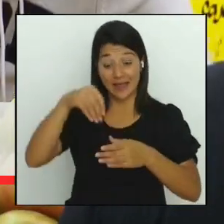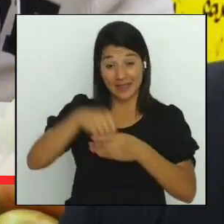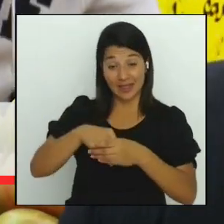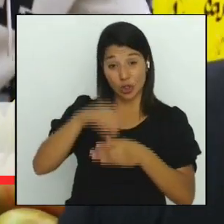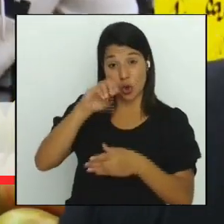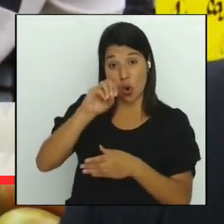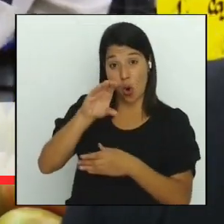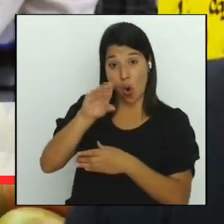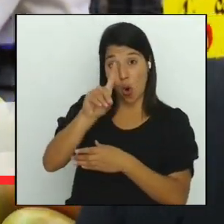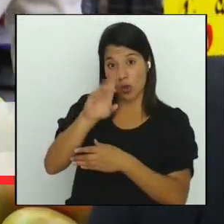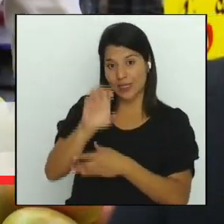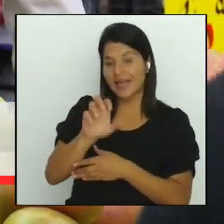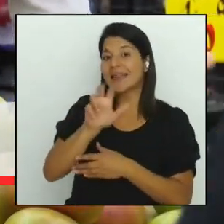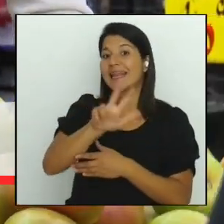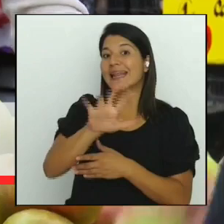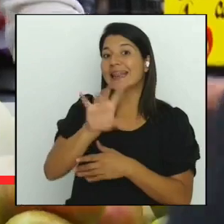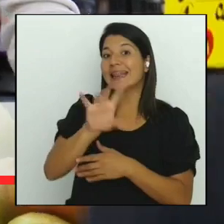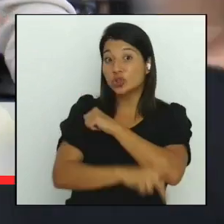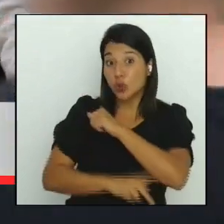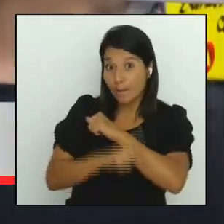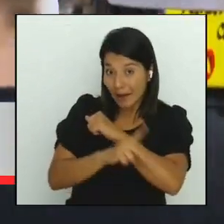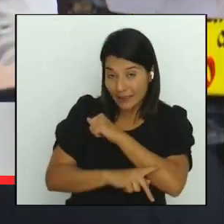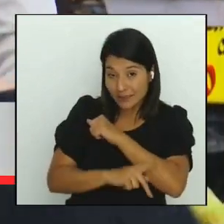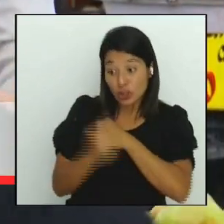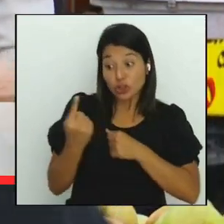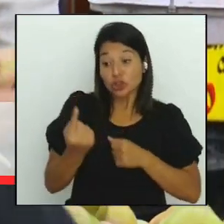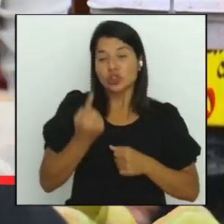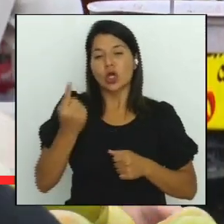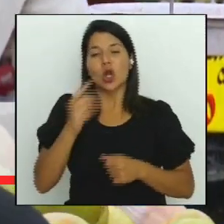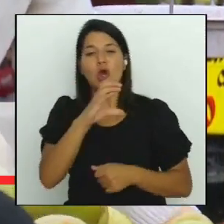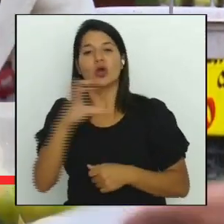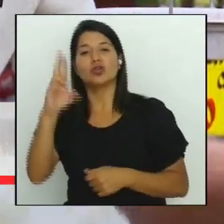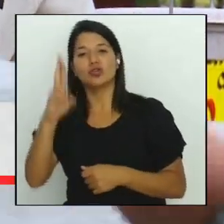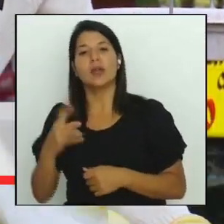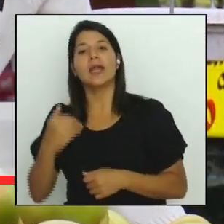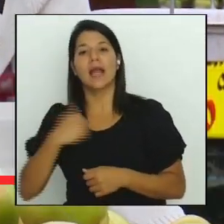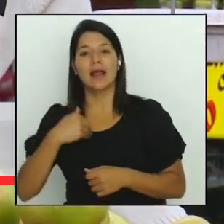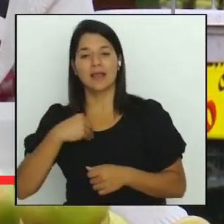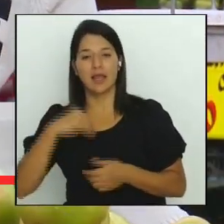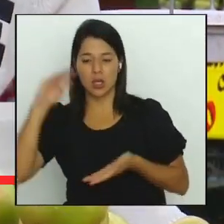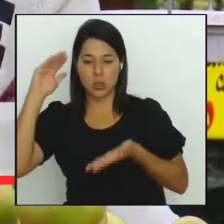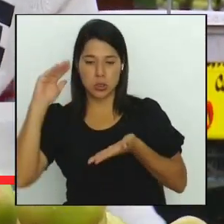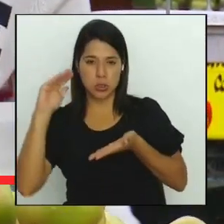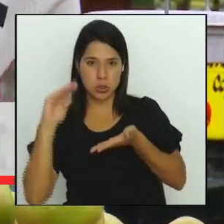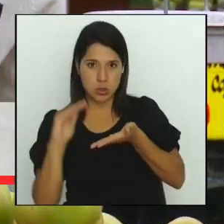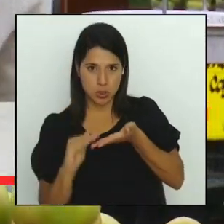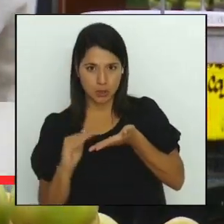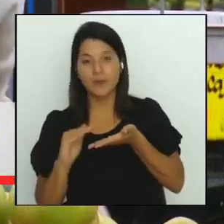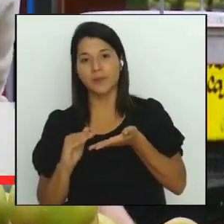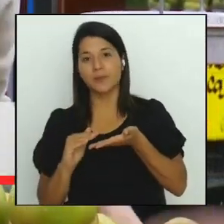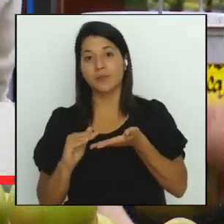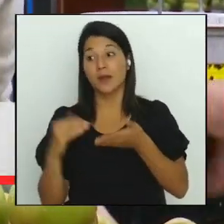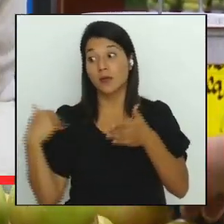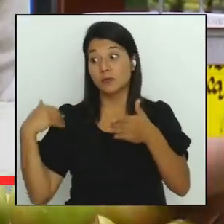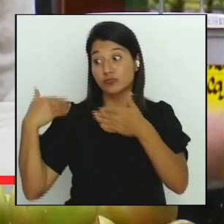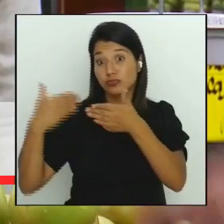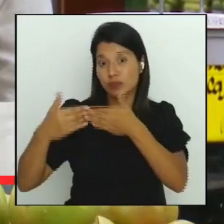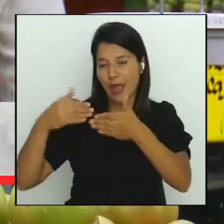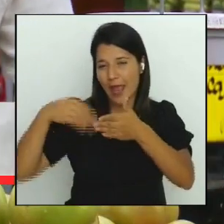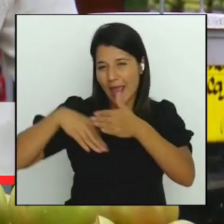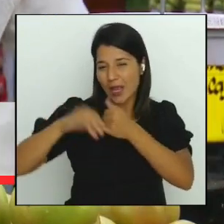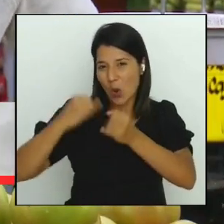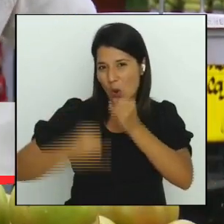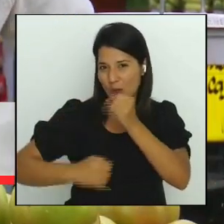precios negativa, o una caída del índice general de precios en los últimos 12 meses y para contrastar, por ejemplo, el